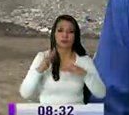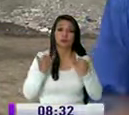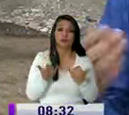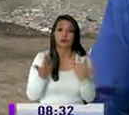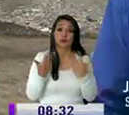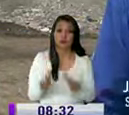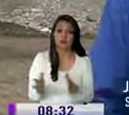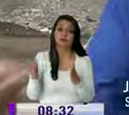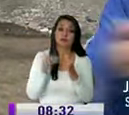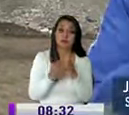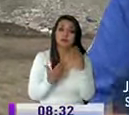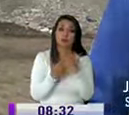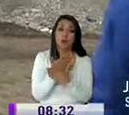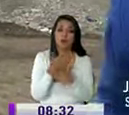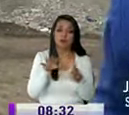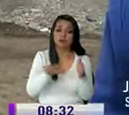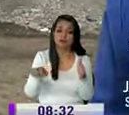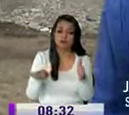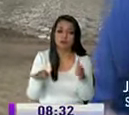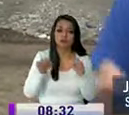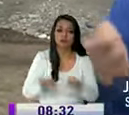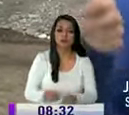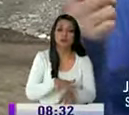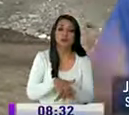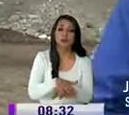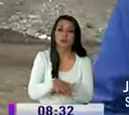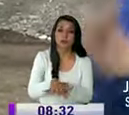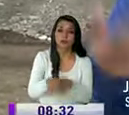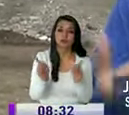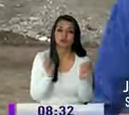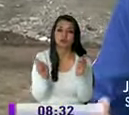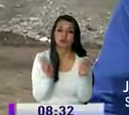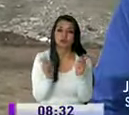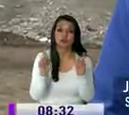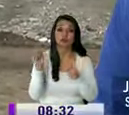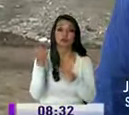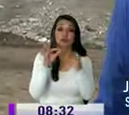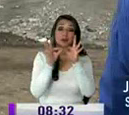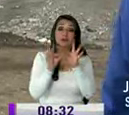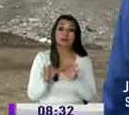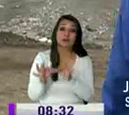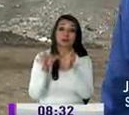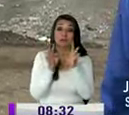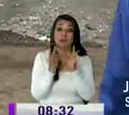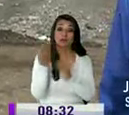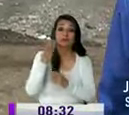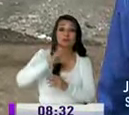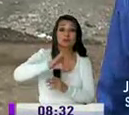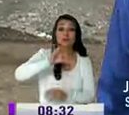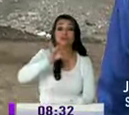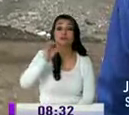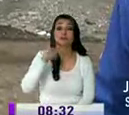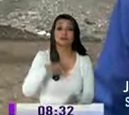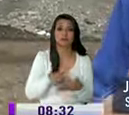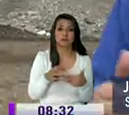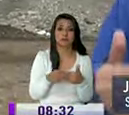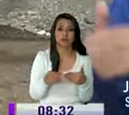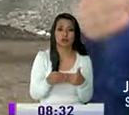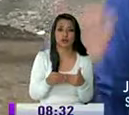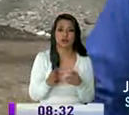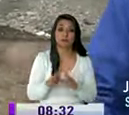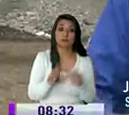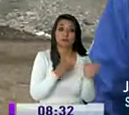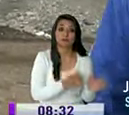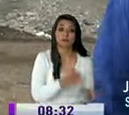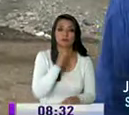incorporando nueva maquinaria para poder operar en ríos solamente en el mantenimiento se ha invertido más de 80 mil dólares sin contar